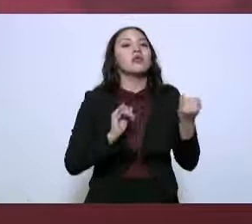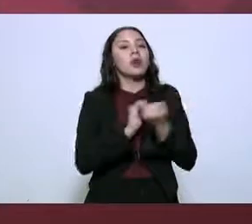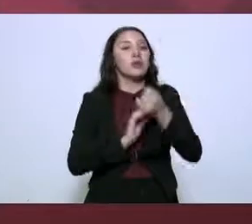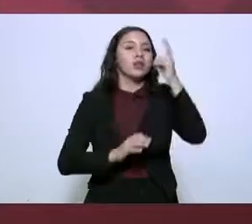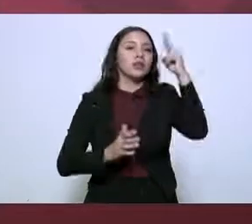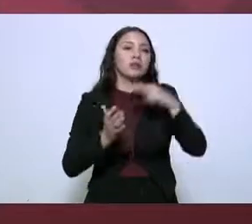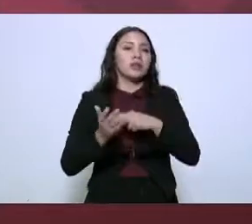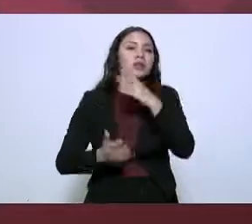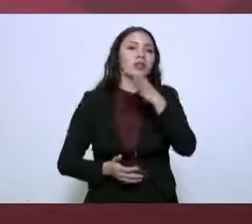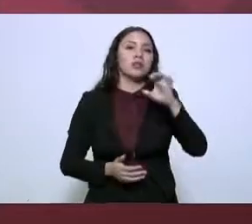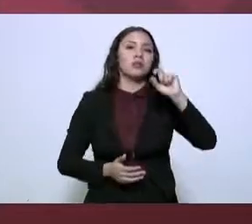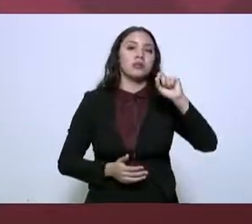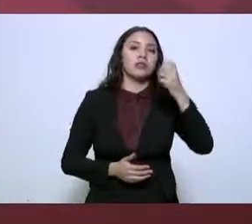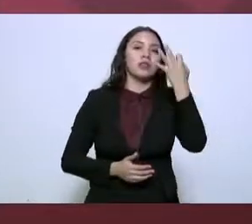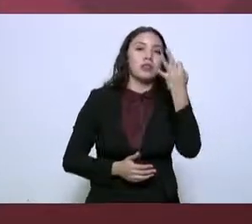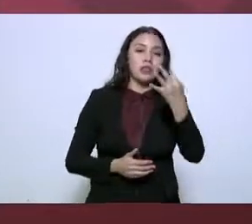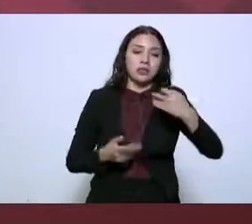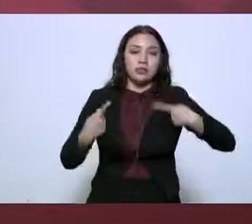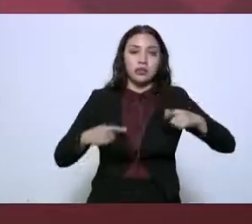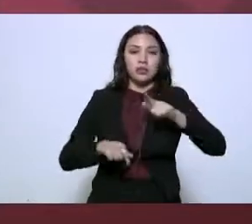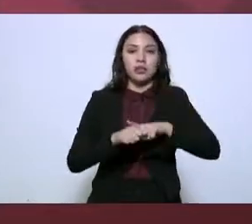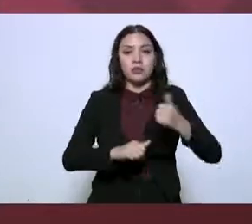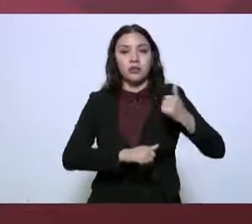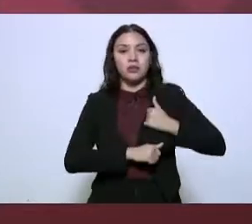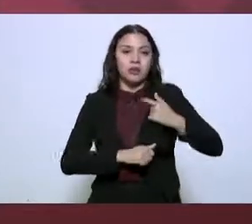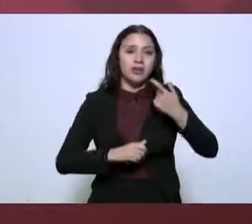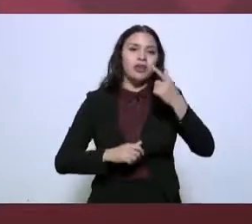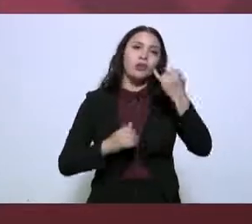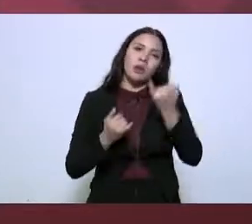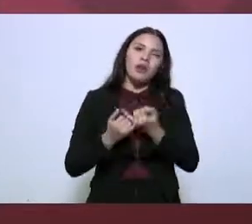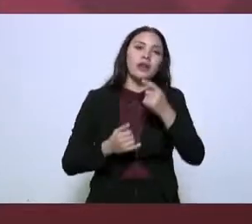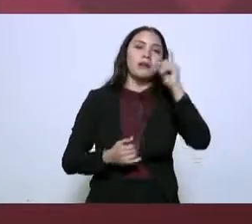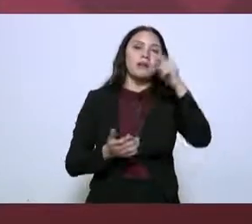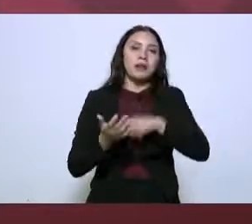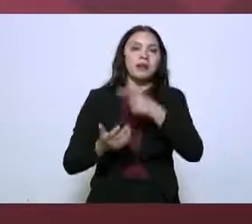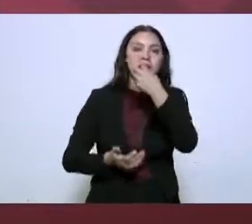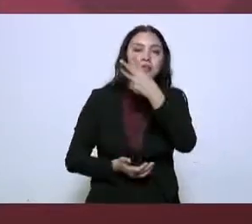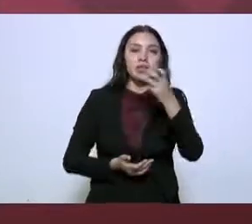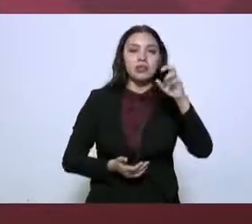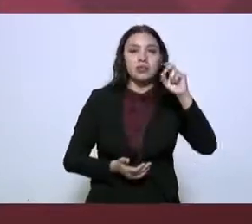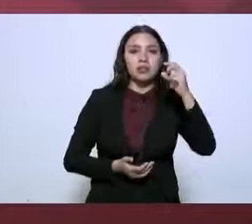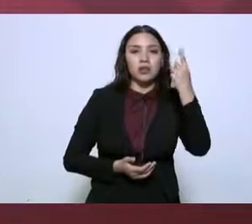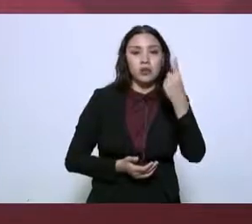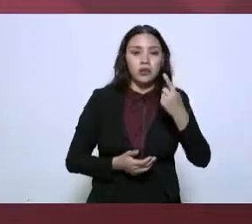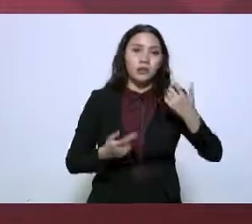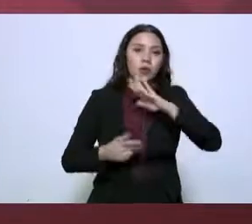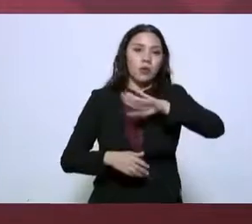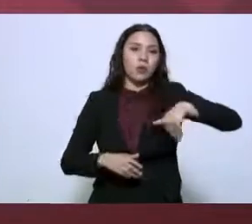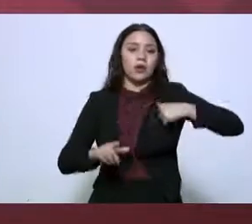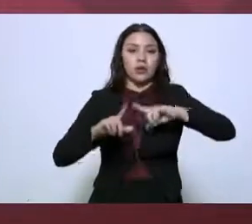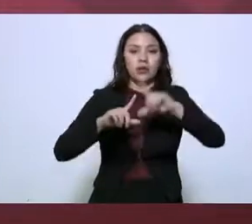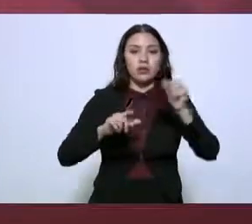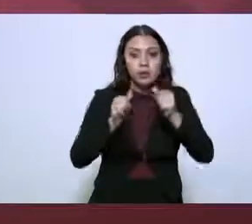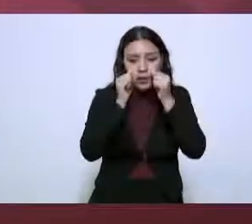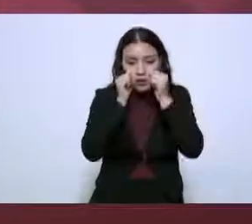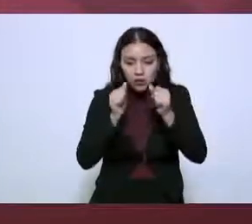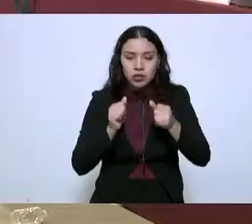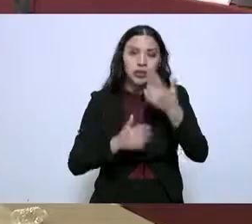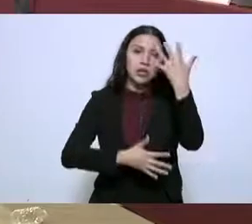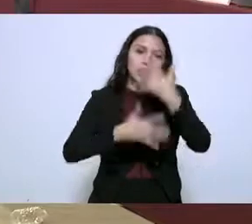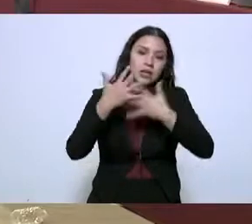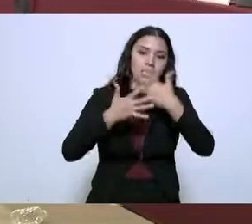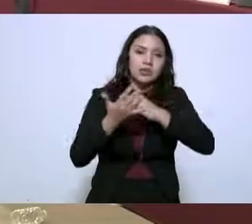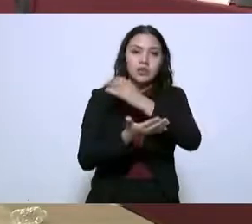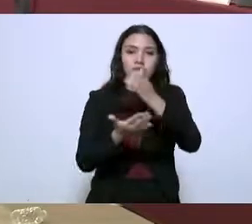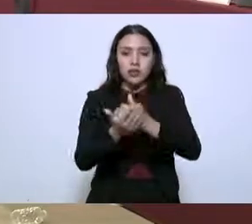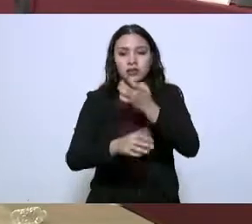523 elementos del Ejército en 1.331 de la Guardia Nacional, atendiendo 15 municipios y